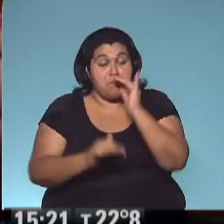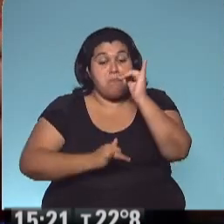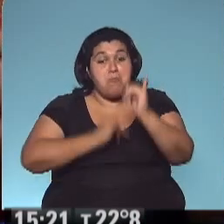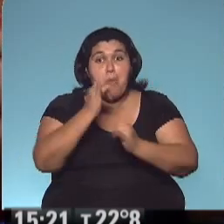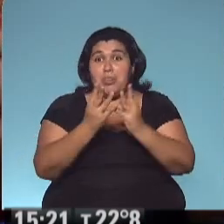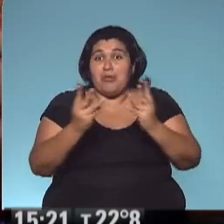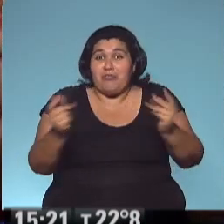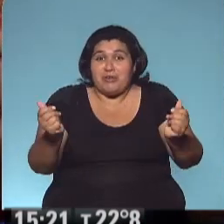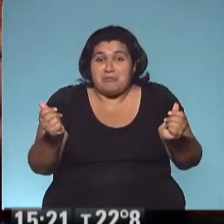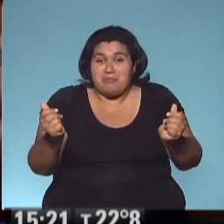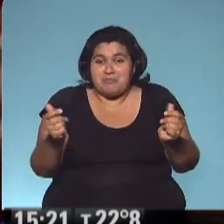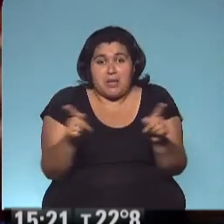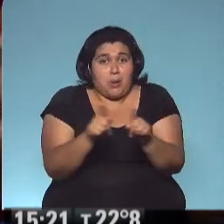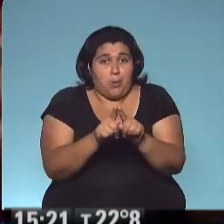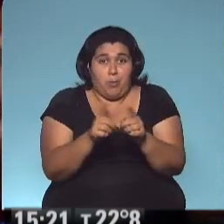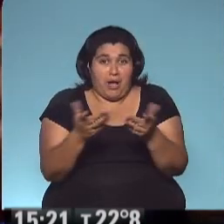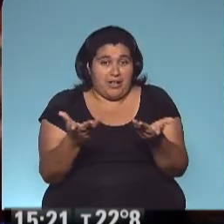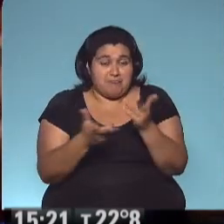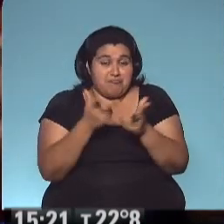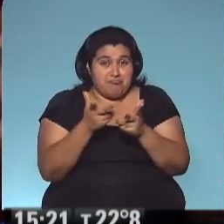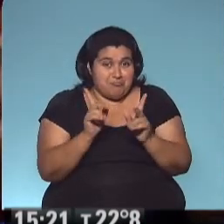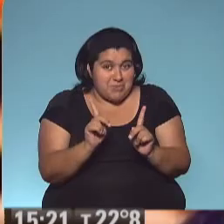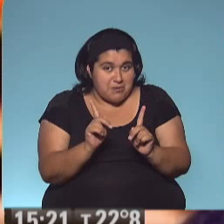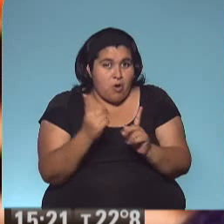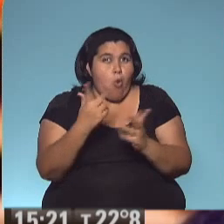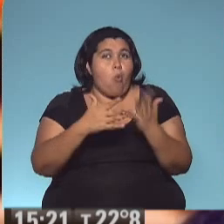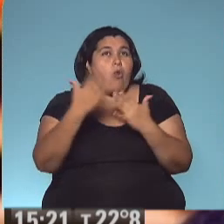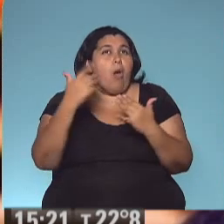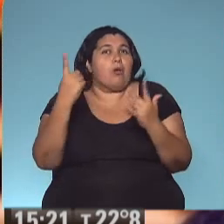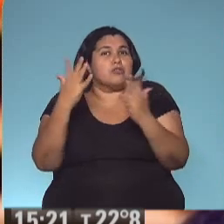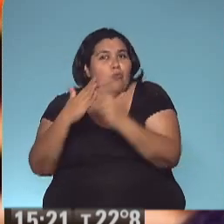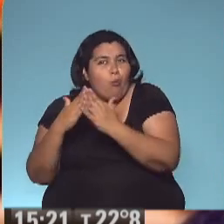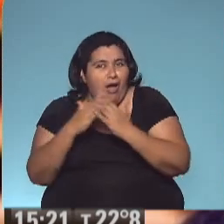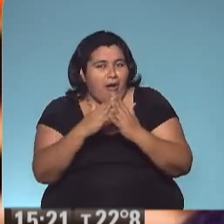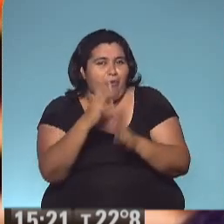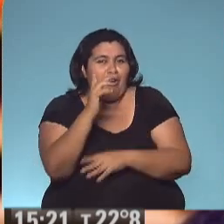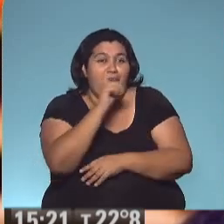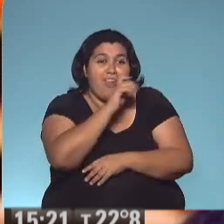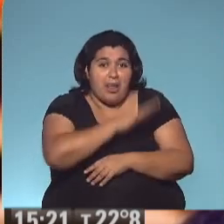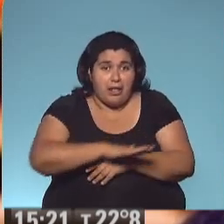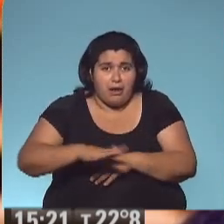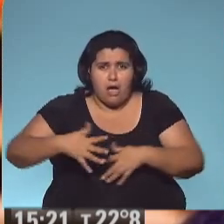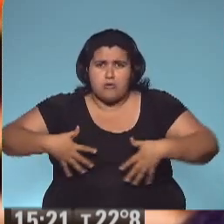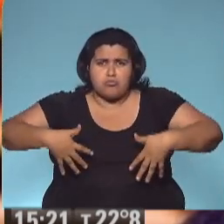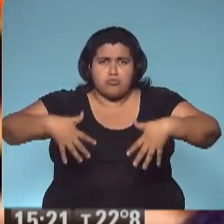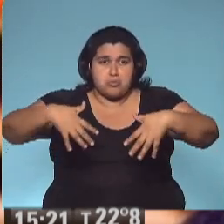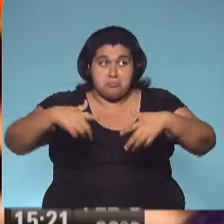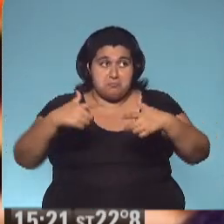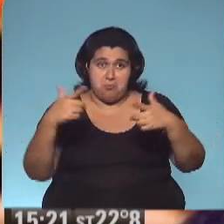se termina más o menos como empieza. Había una vez un pueblo y una nena. Ogronte, en cambio, no había.